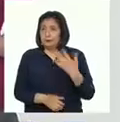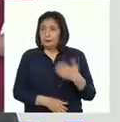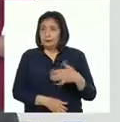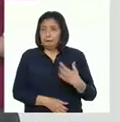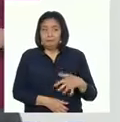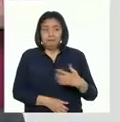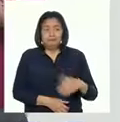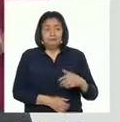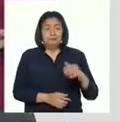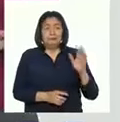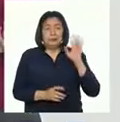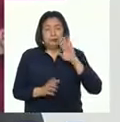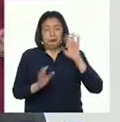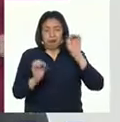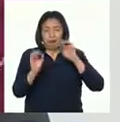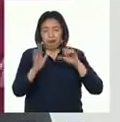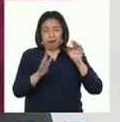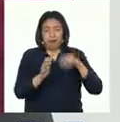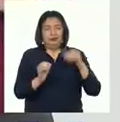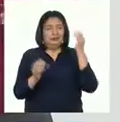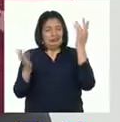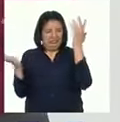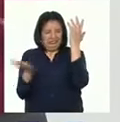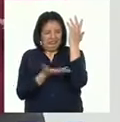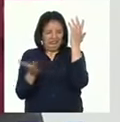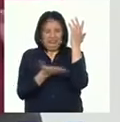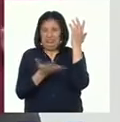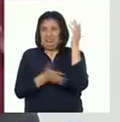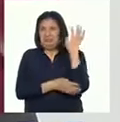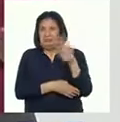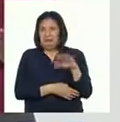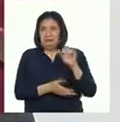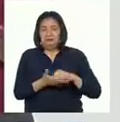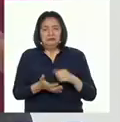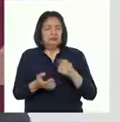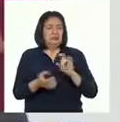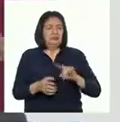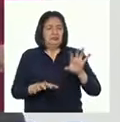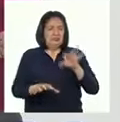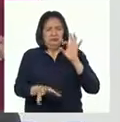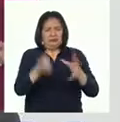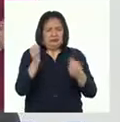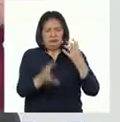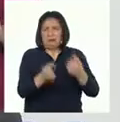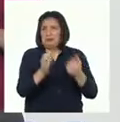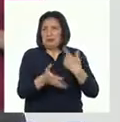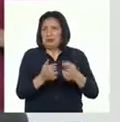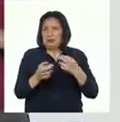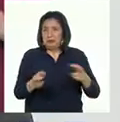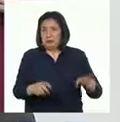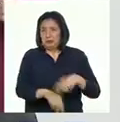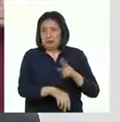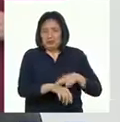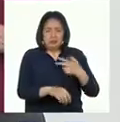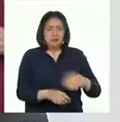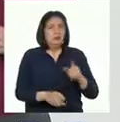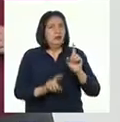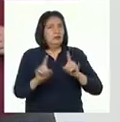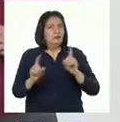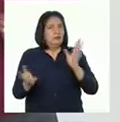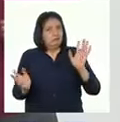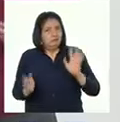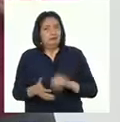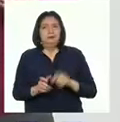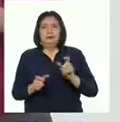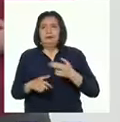a la contaminación, la deforestación, el uso inadecuado de los recursos naturales o algunas actividades humanas, muchos